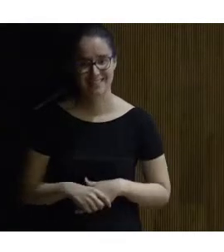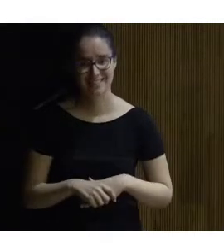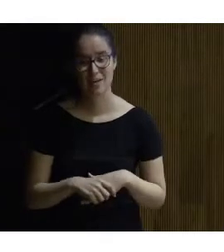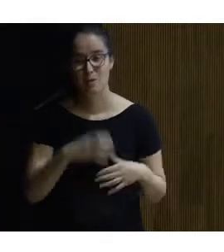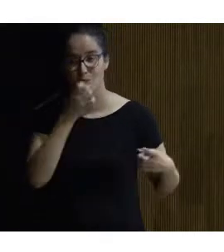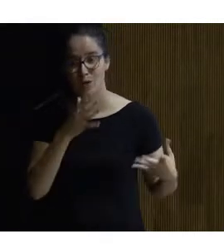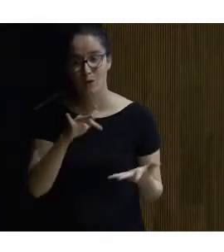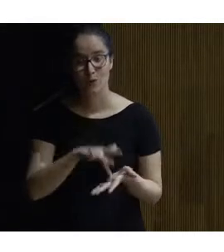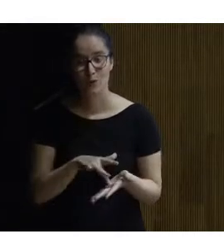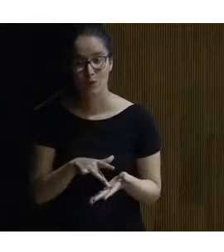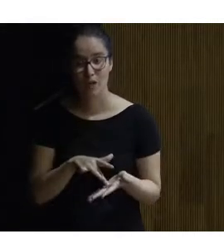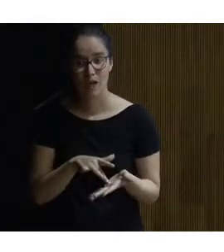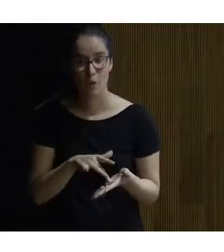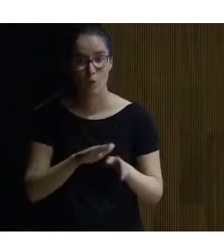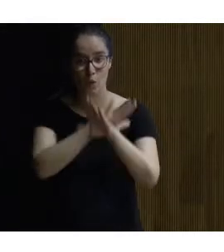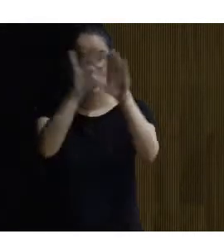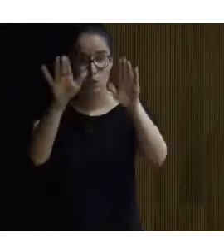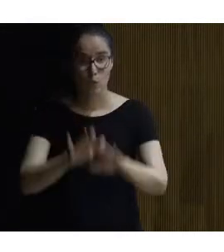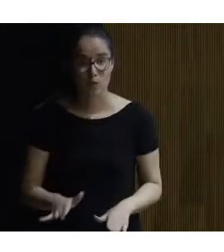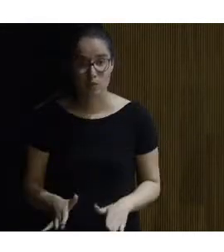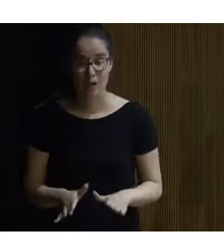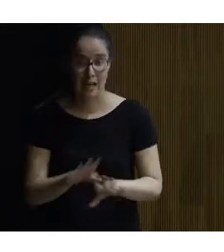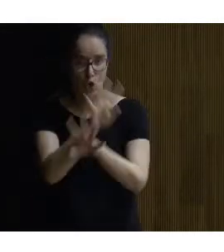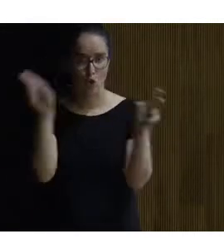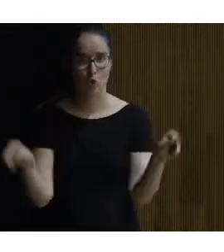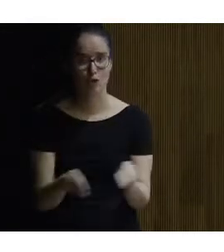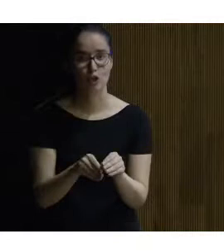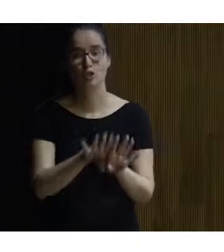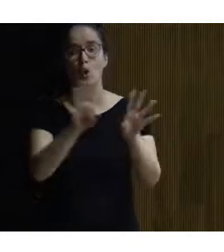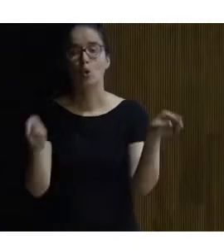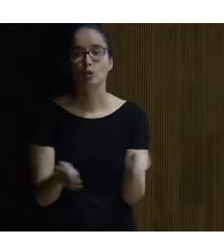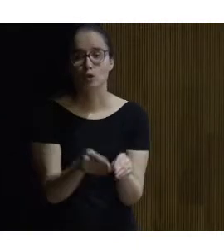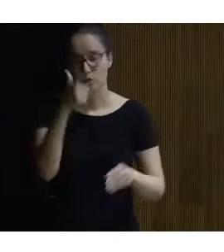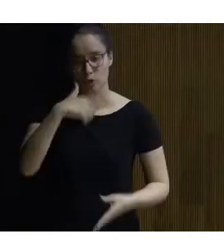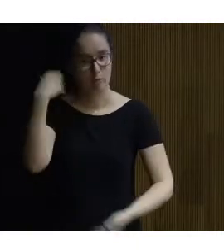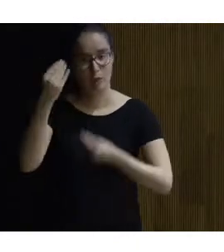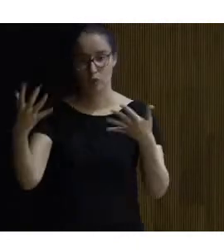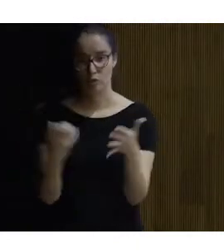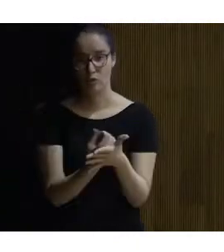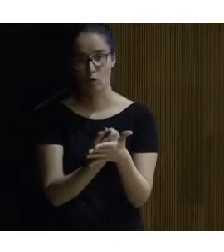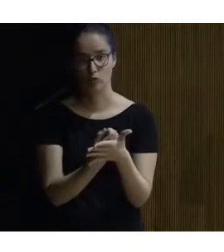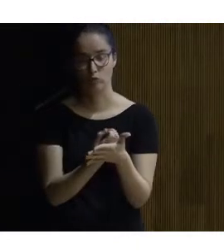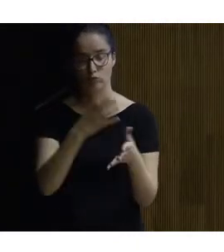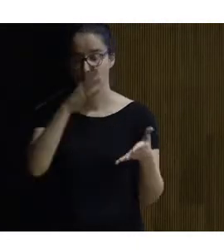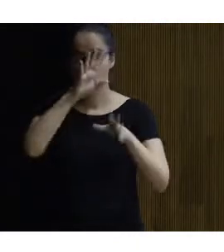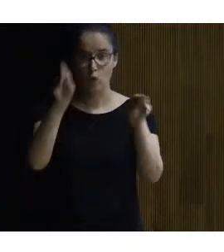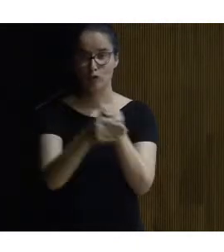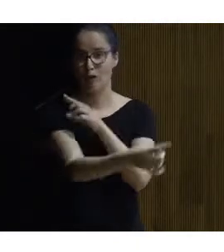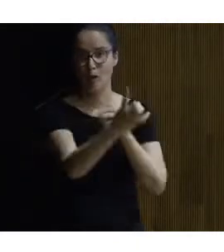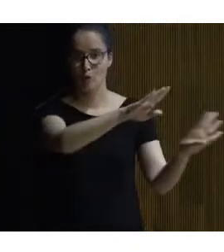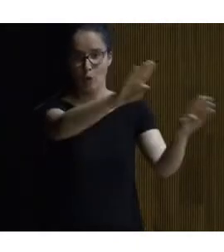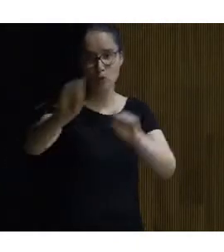bueno había un último capítulo que era conclusiones conclusiones yo creo que todos nos hemos llevado nuestras conclusiones